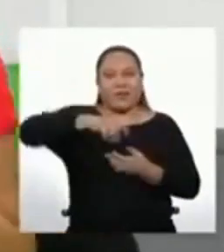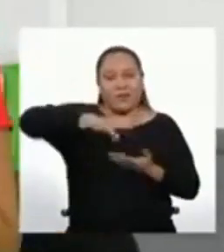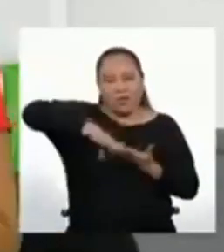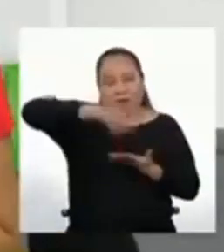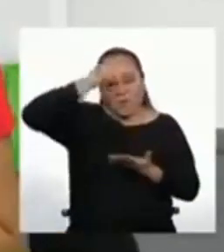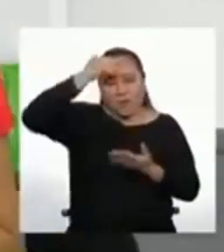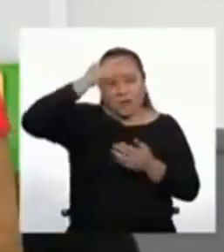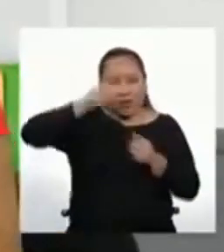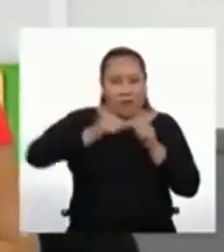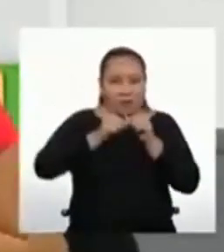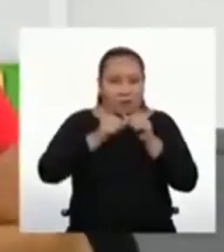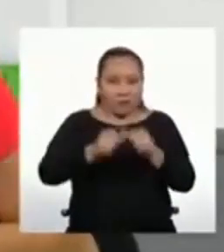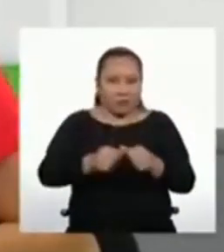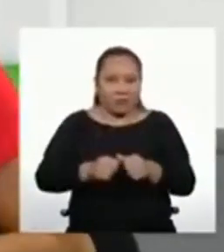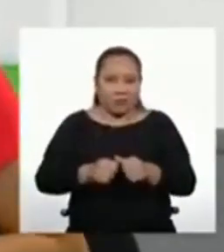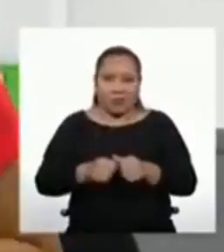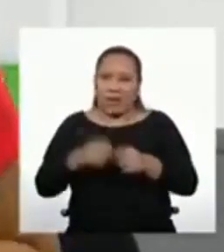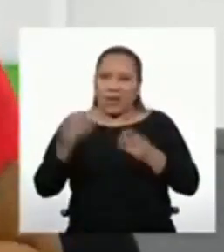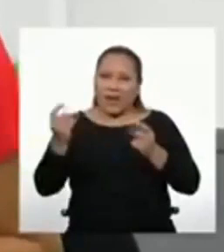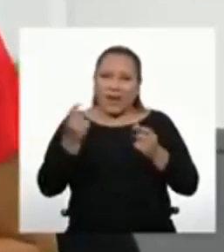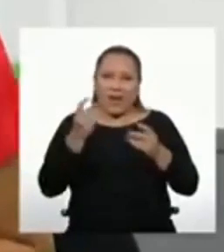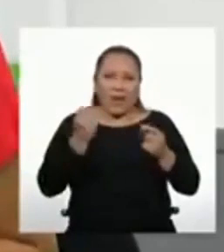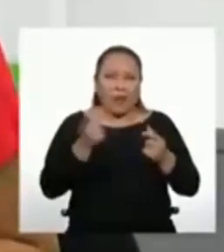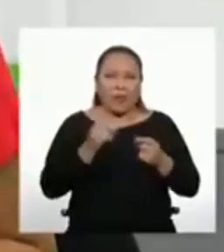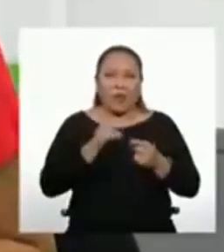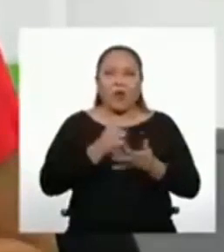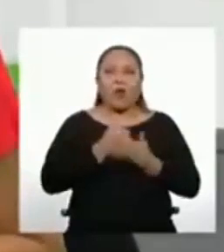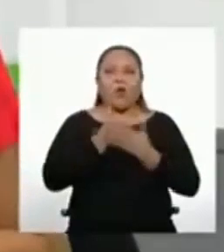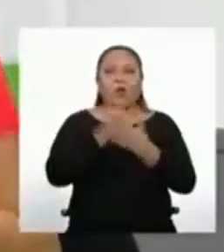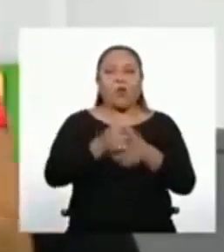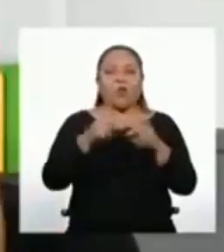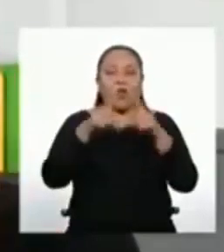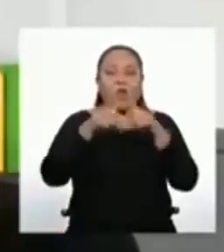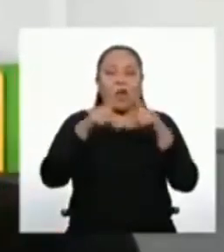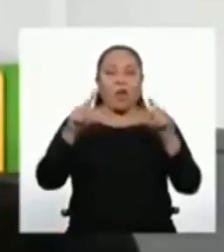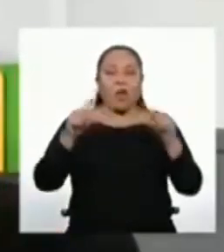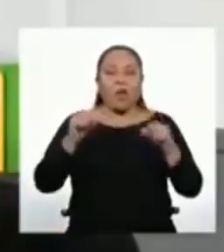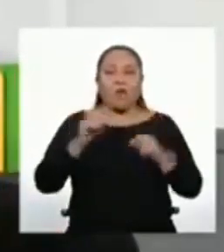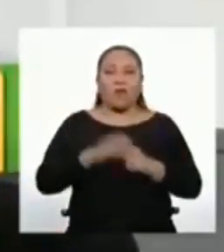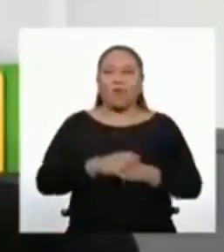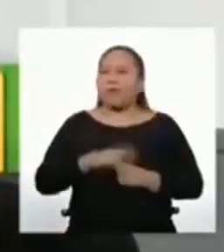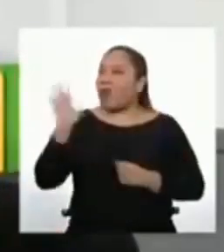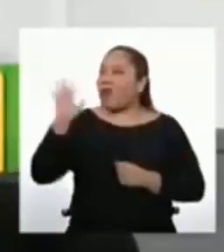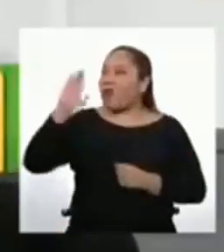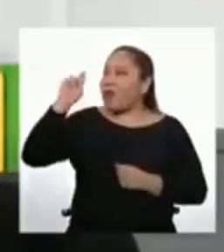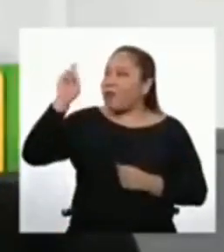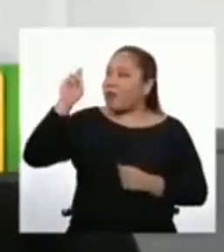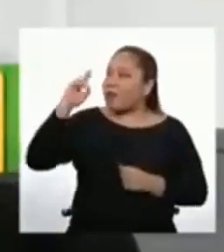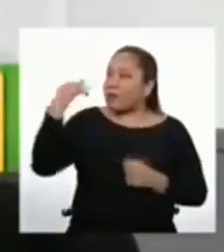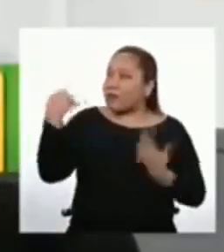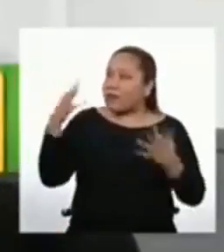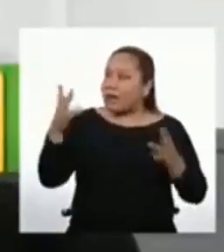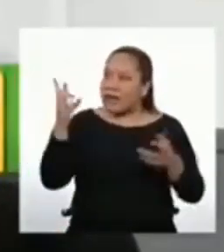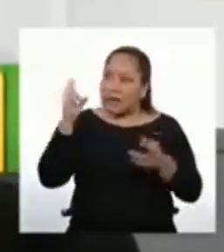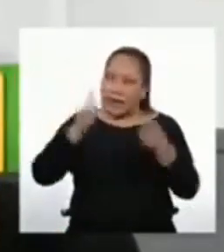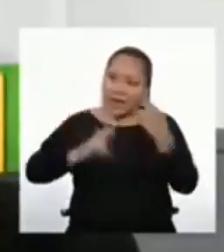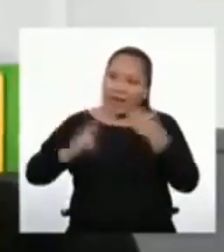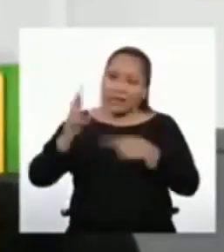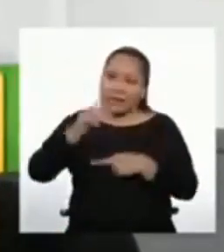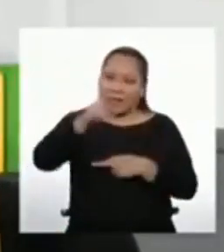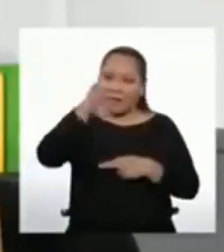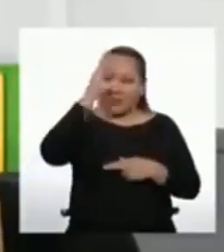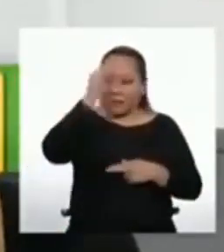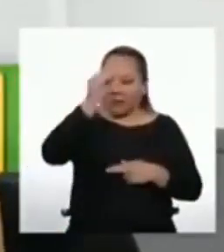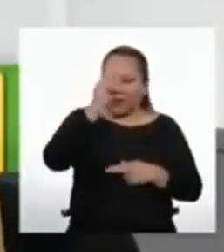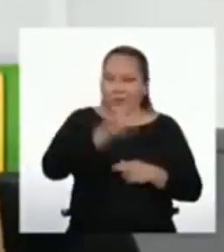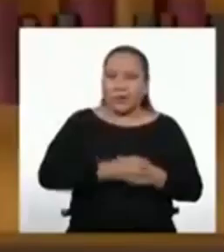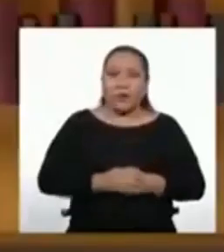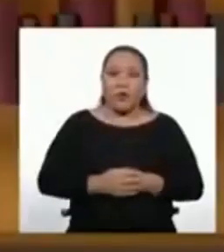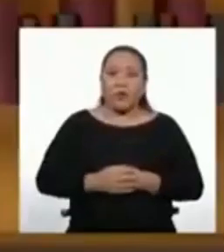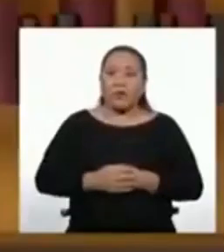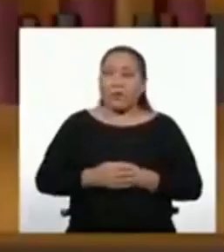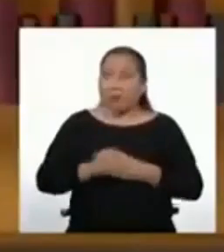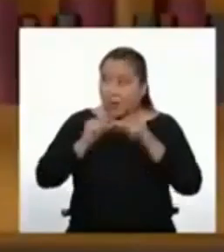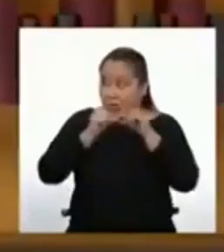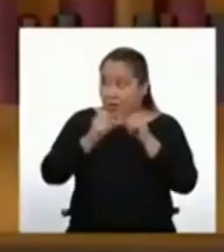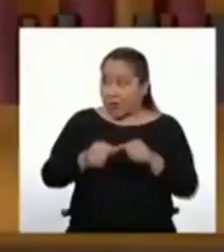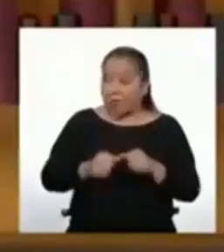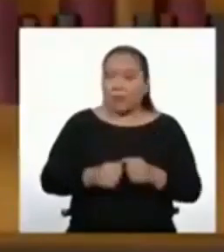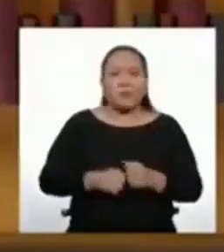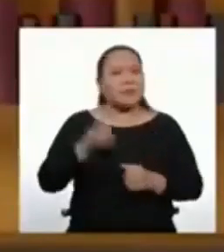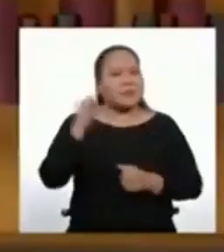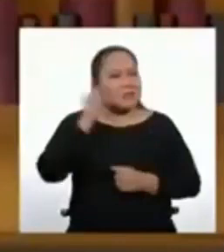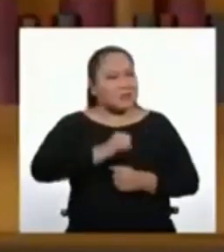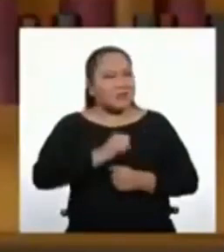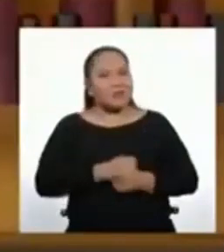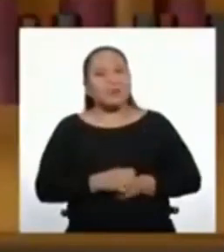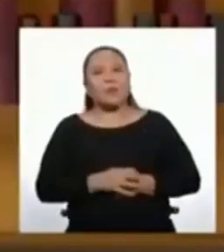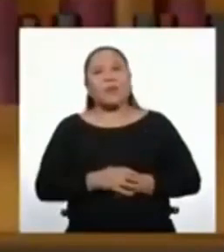cálculos más rápido con ayuda de las fórmulas. ¡Hey, profesor! Ya volvieron las chicas y chicos. ¿Retomamos? ¡Claro,